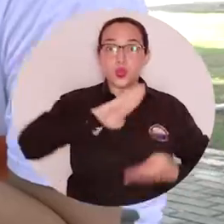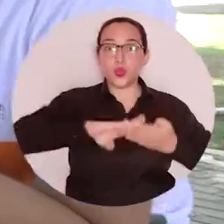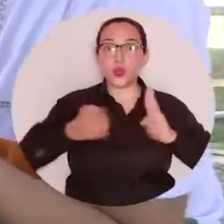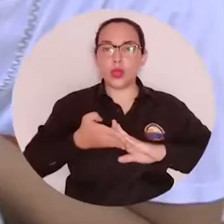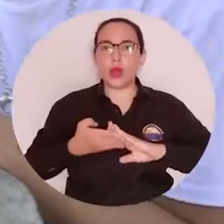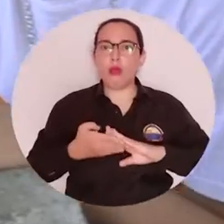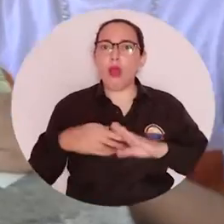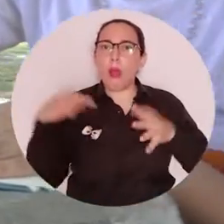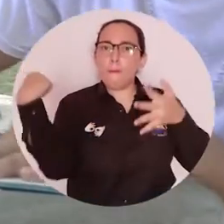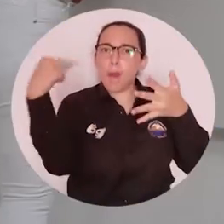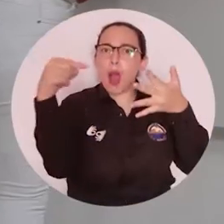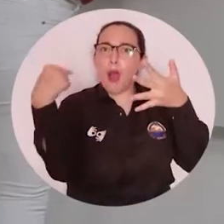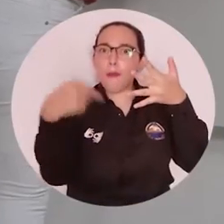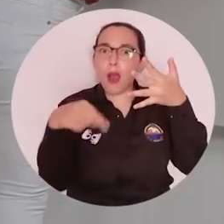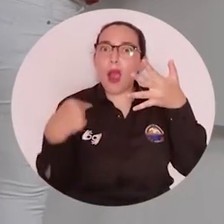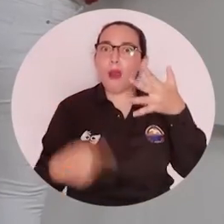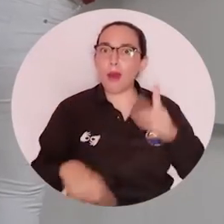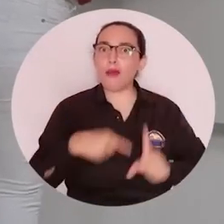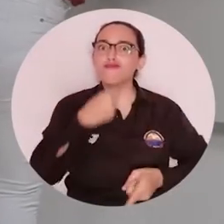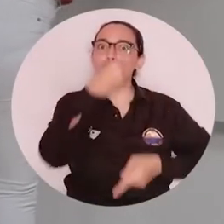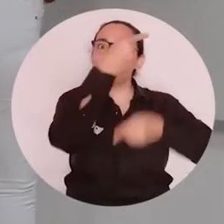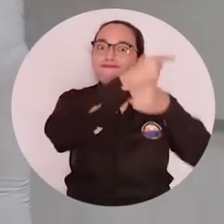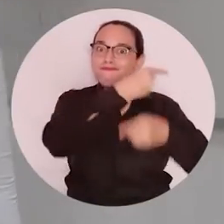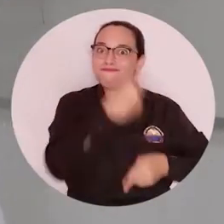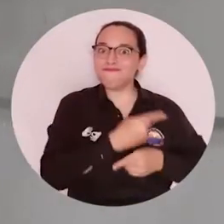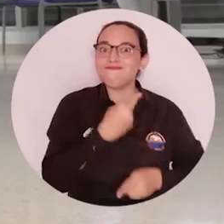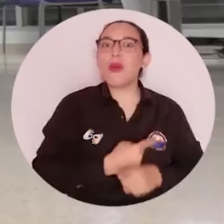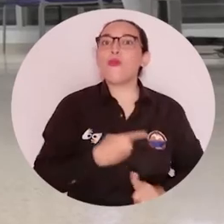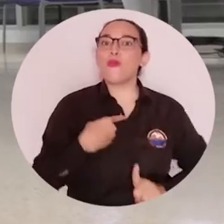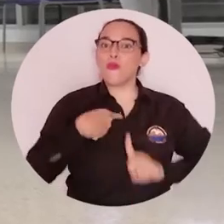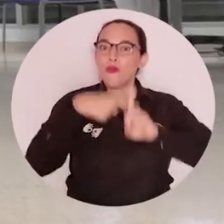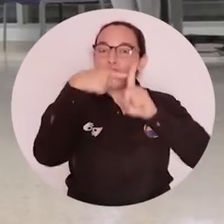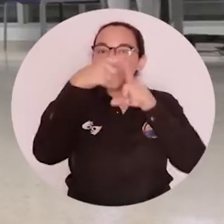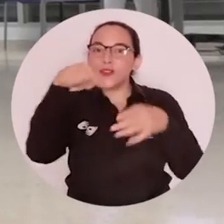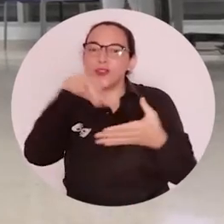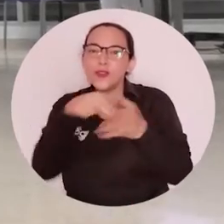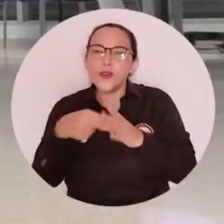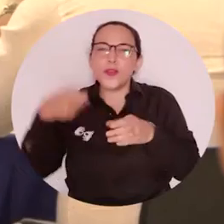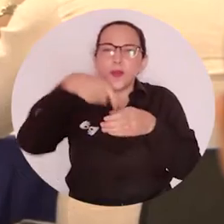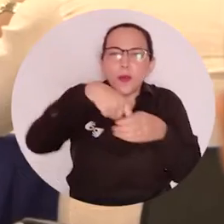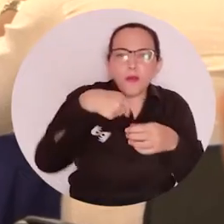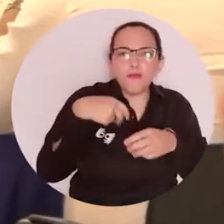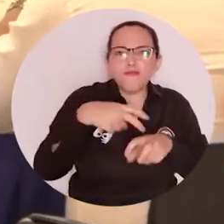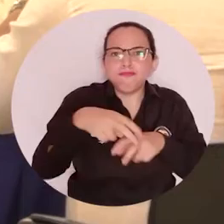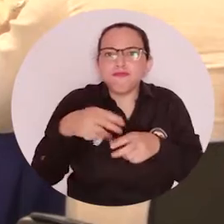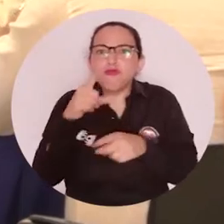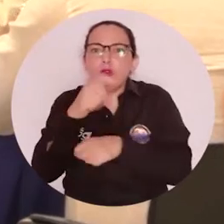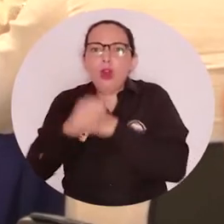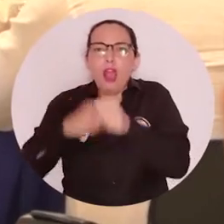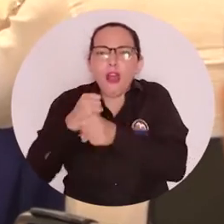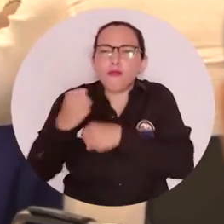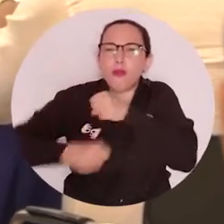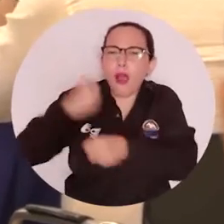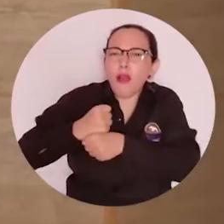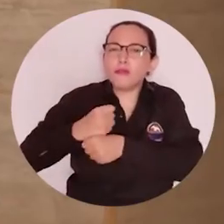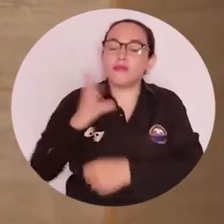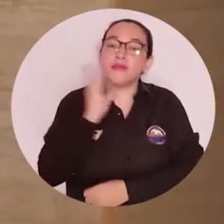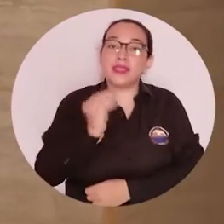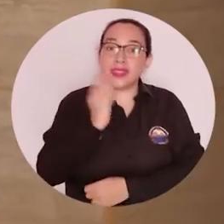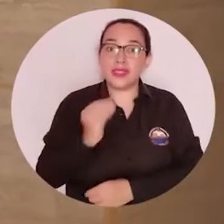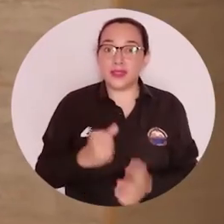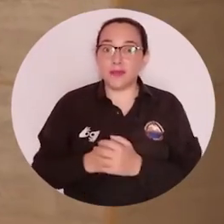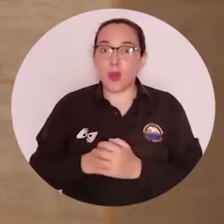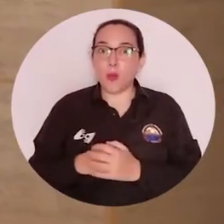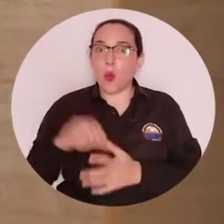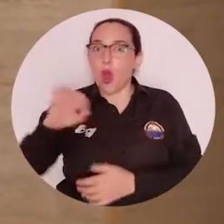significativos los logros obtenidos como fruto de la siembra de años de experiencia, pero sobre todo como luz y guía de los